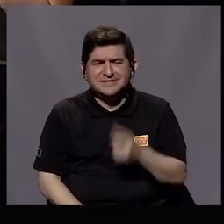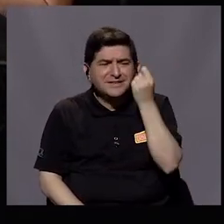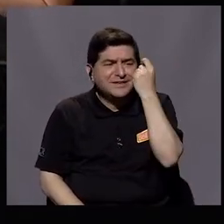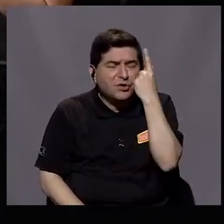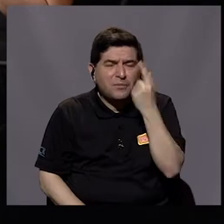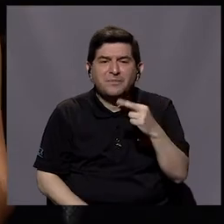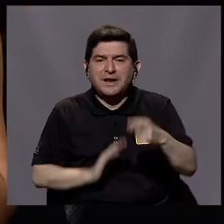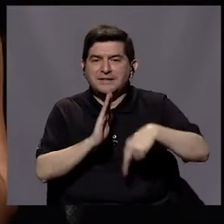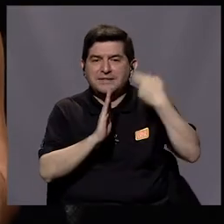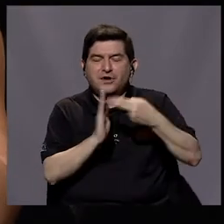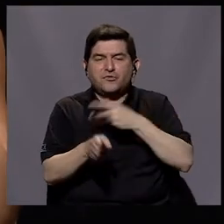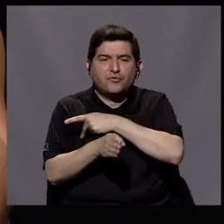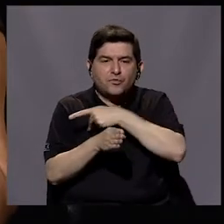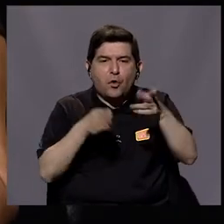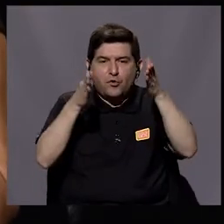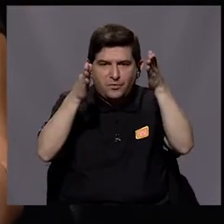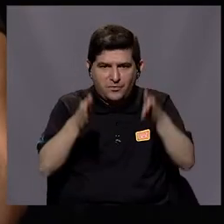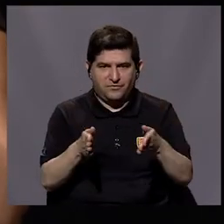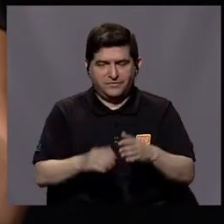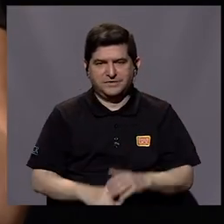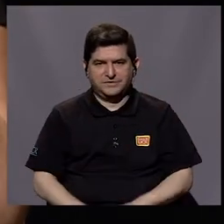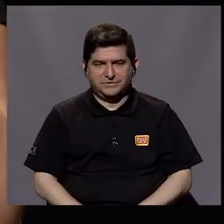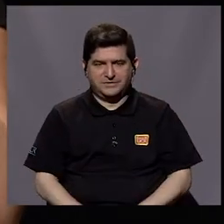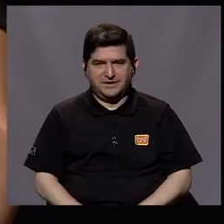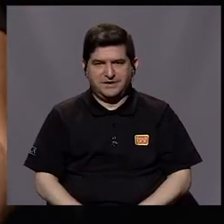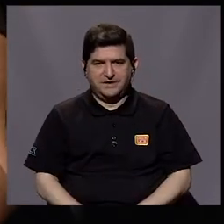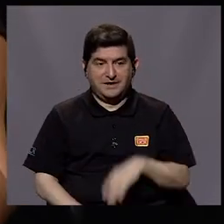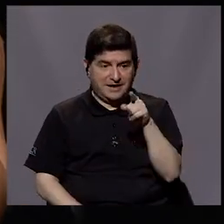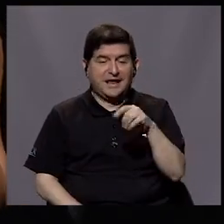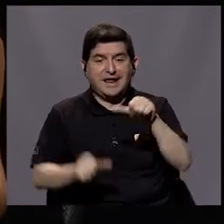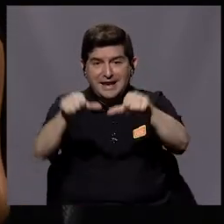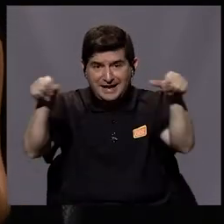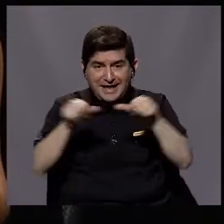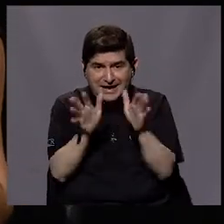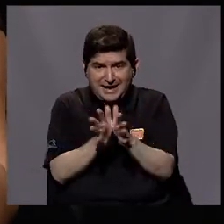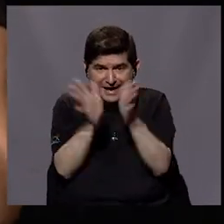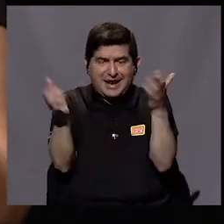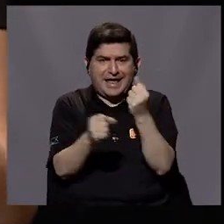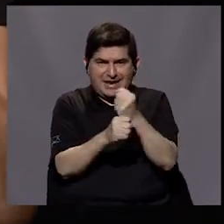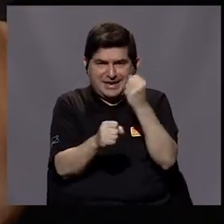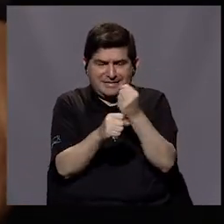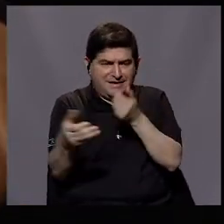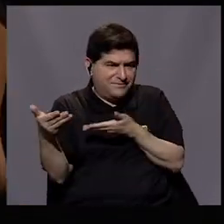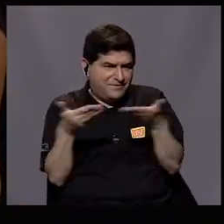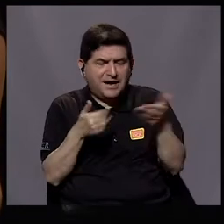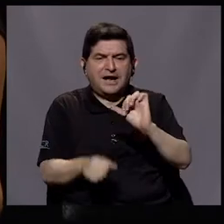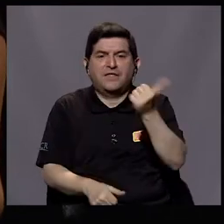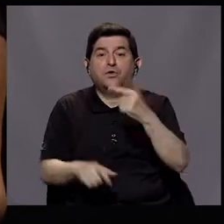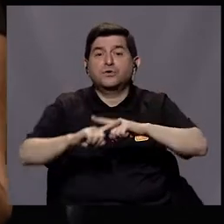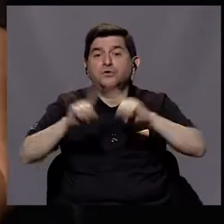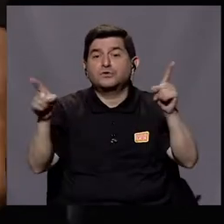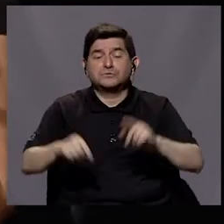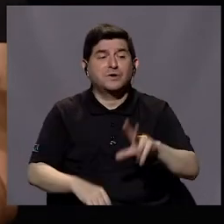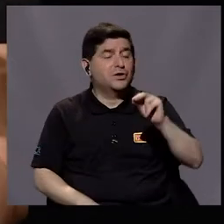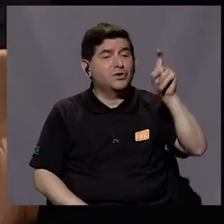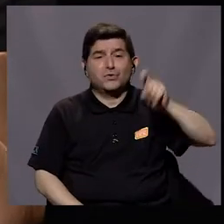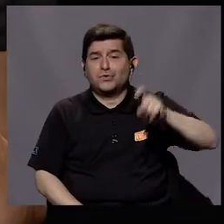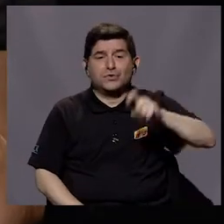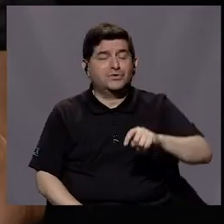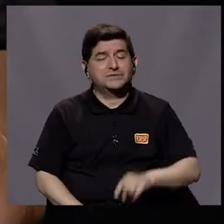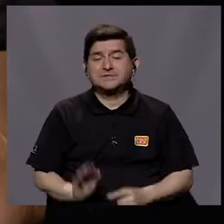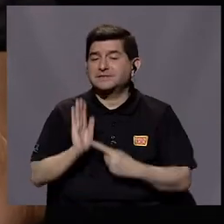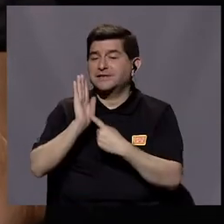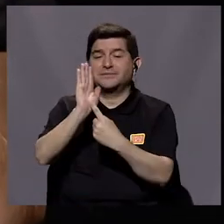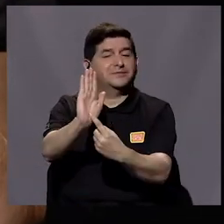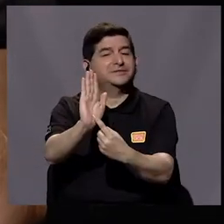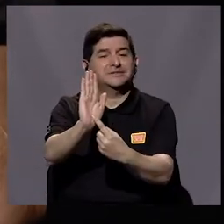es el rol del profesional, del profesional público, que trabaja al servicio a los demás, pero que eso no necesariamente